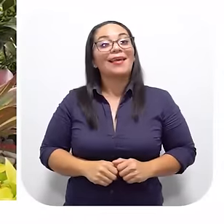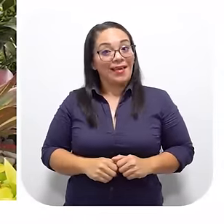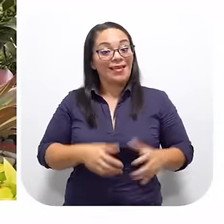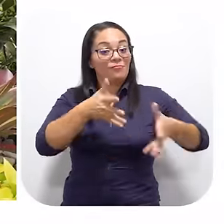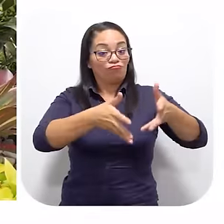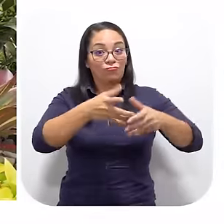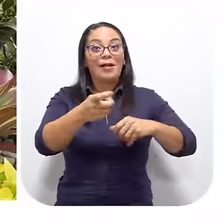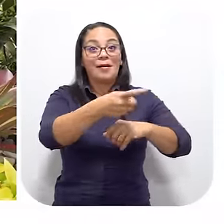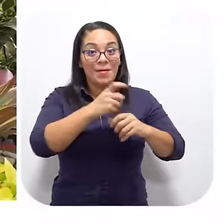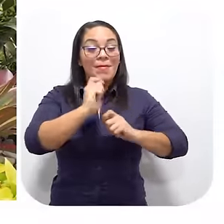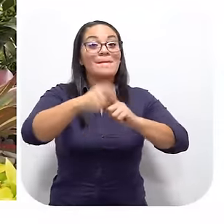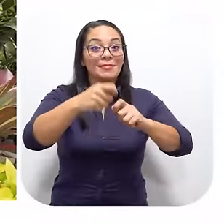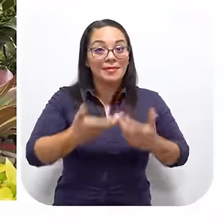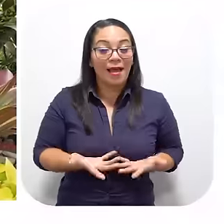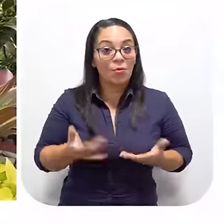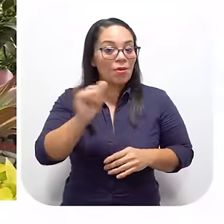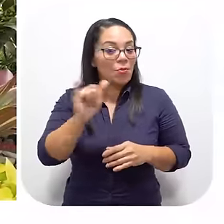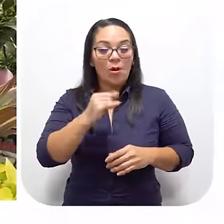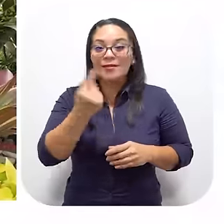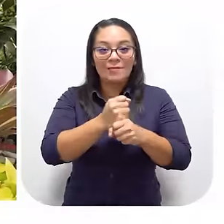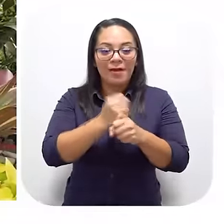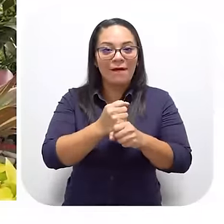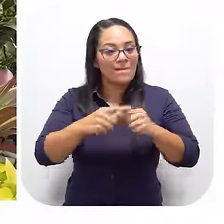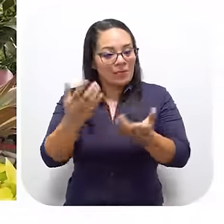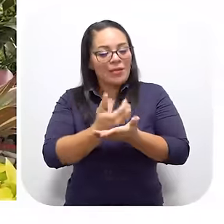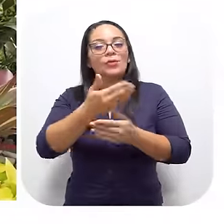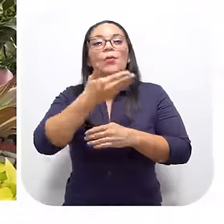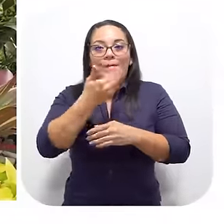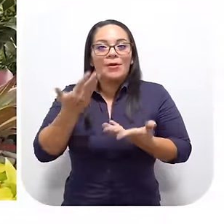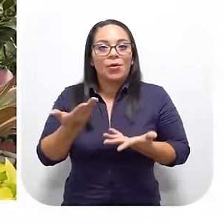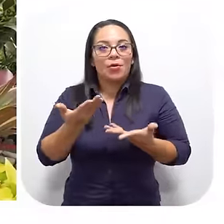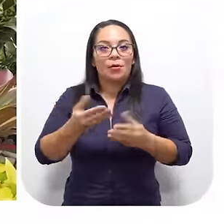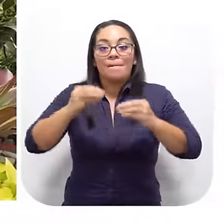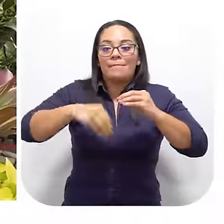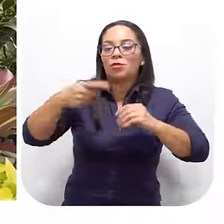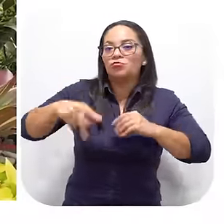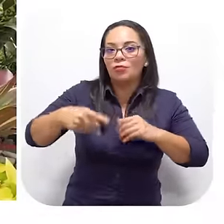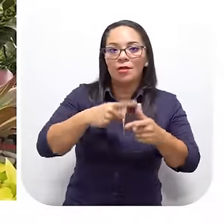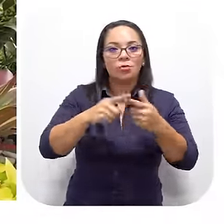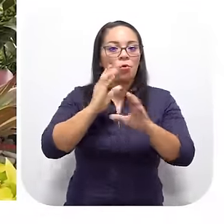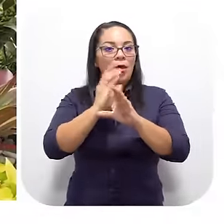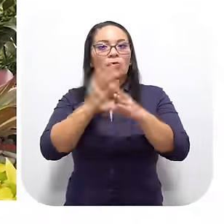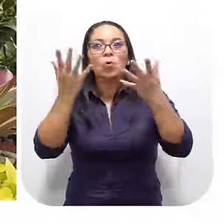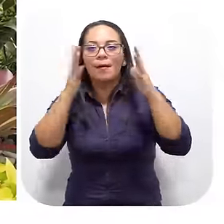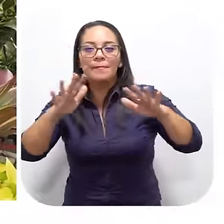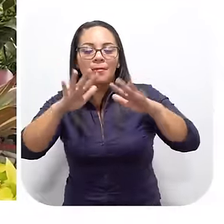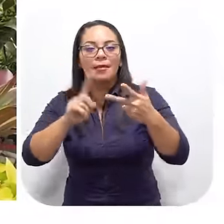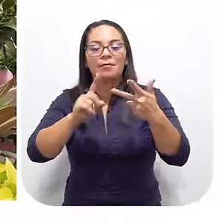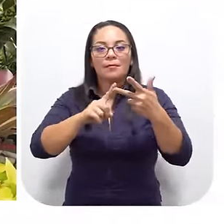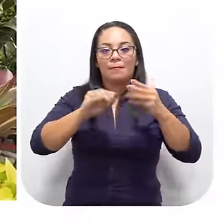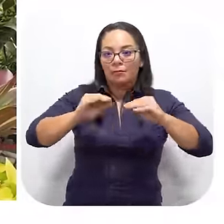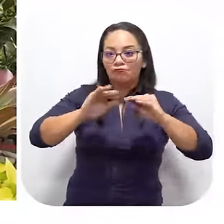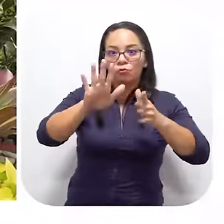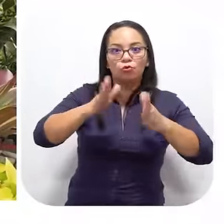esas granjas De pescado y camarón Igual que siempre Pero están ganando mejor Están corriendo menos riesgo Están cuidando más El ambiente